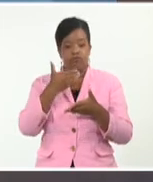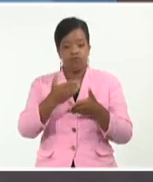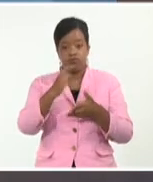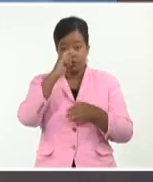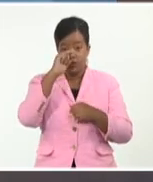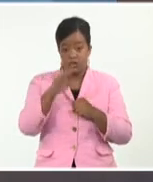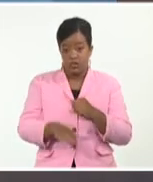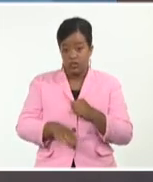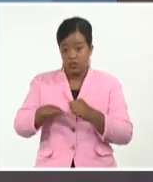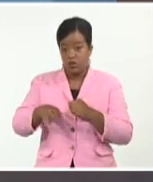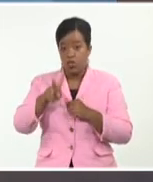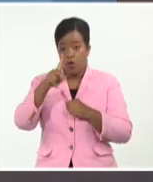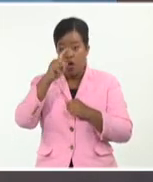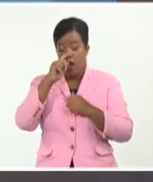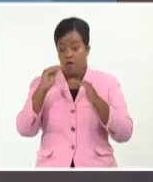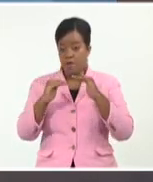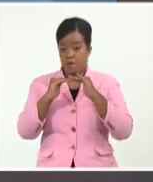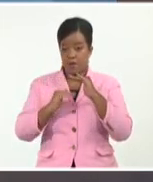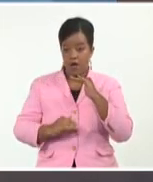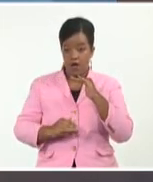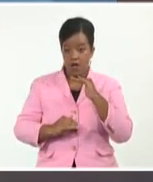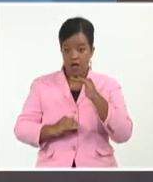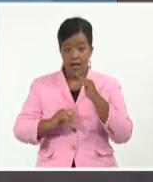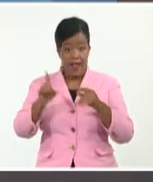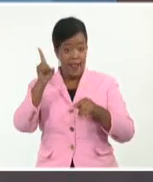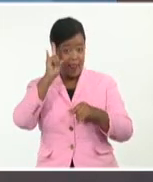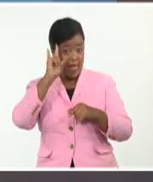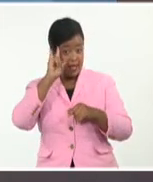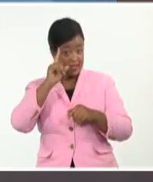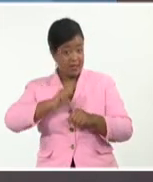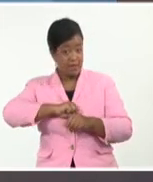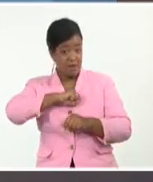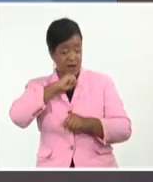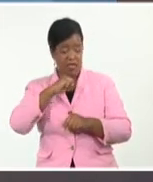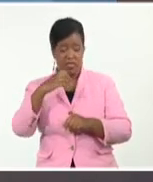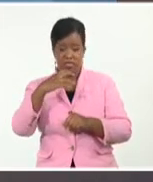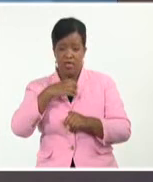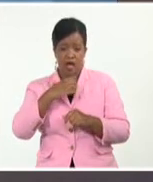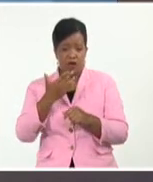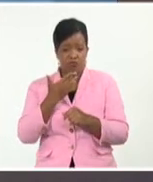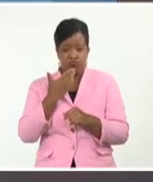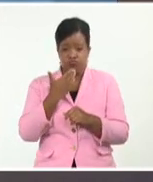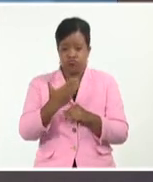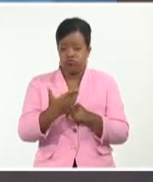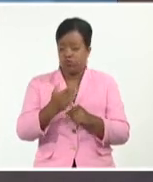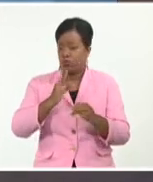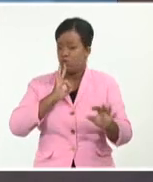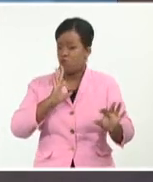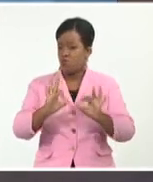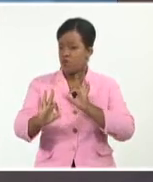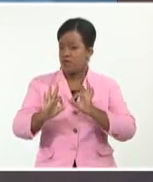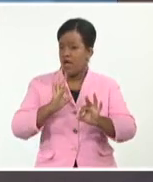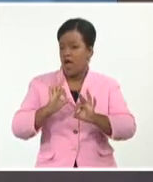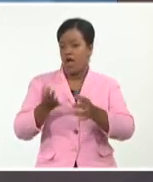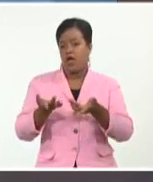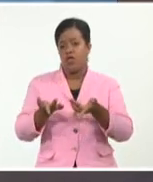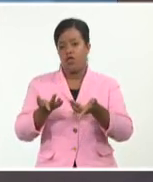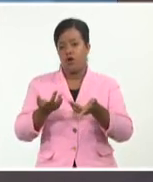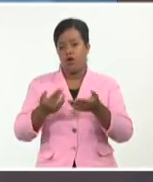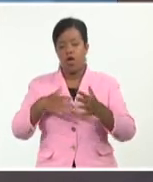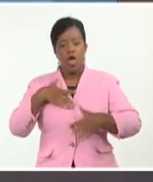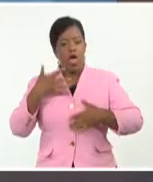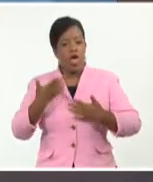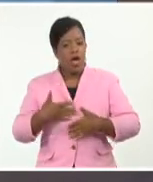que contiene más de 300 nutrientes, y sus bondades van desde la protección contra alergias, asma,